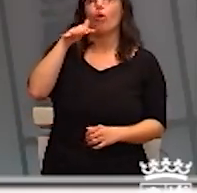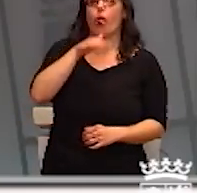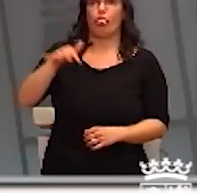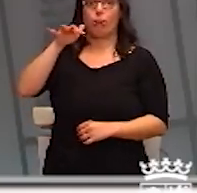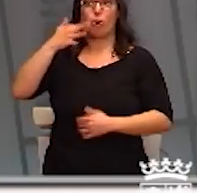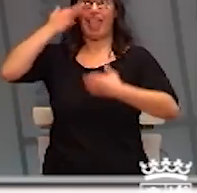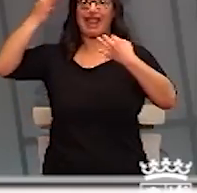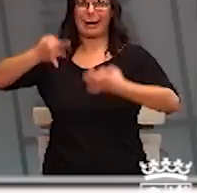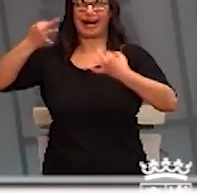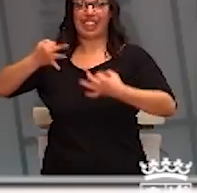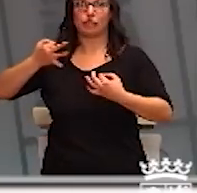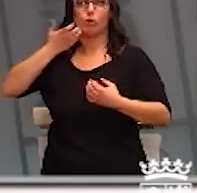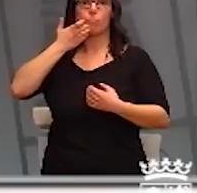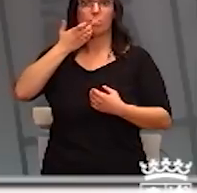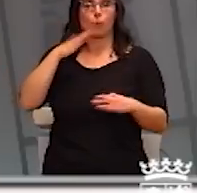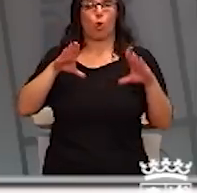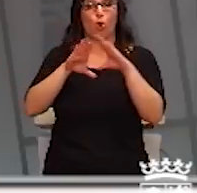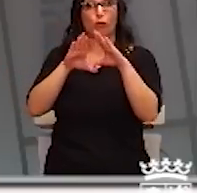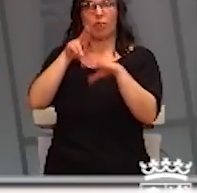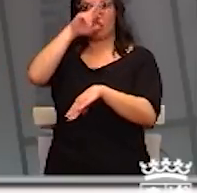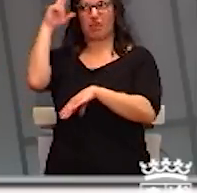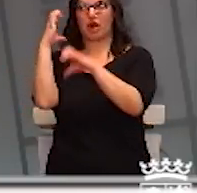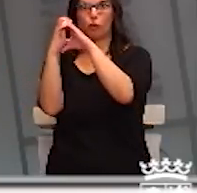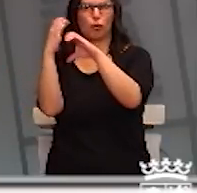de riesgo, como a la comunidad de Madrid.